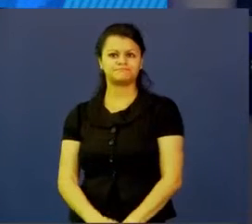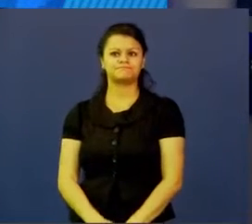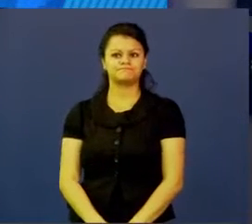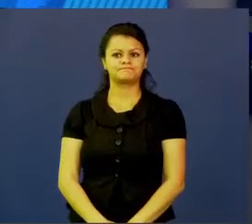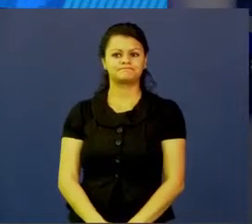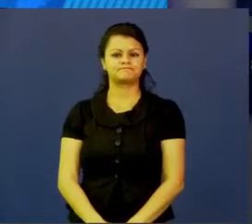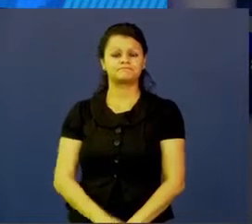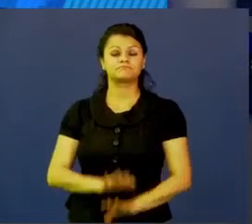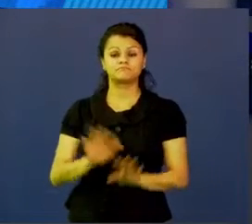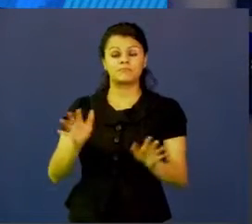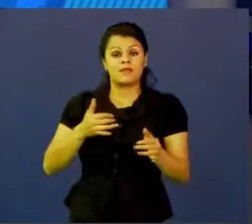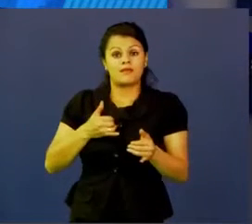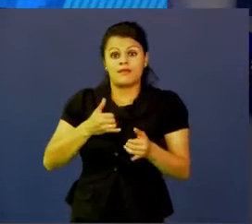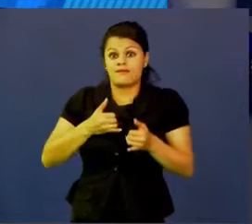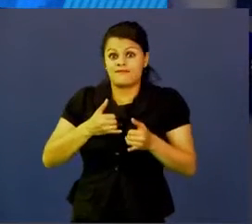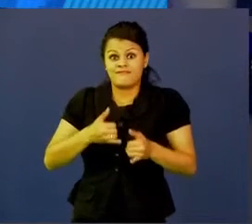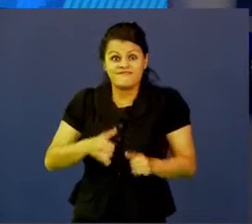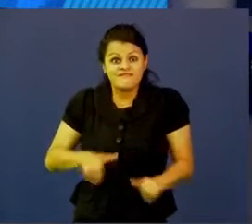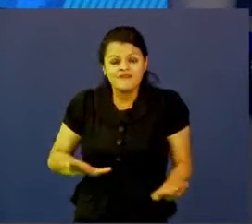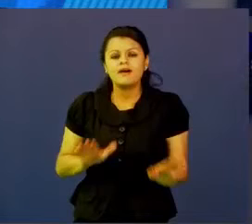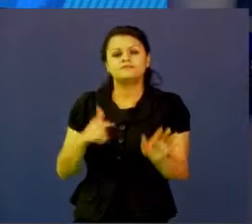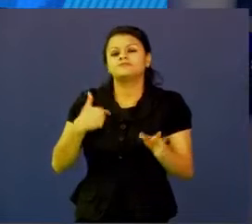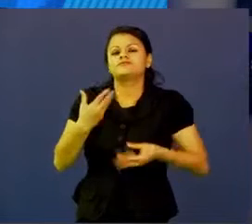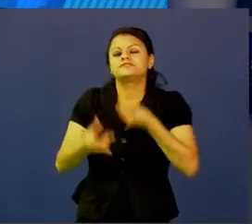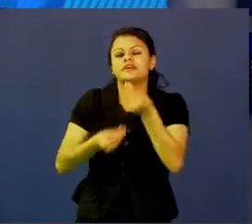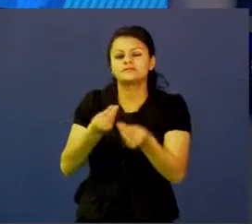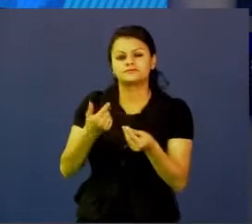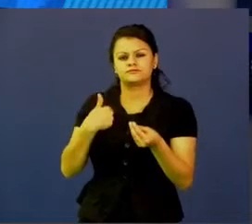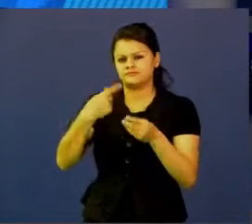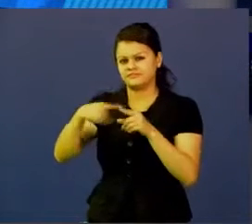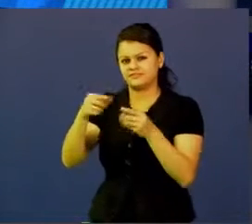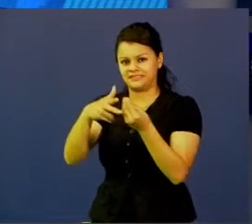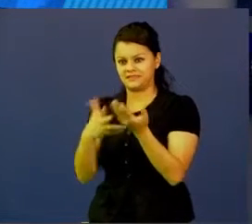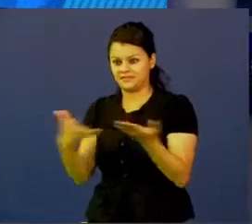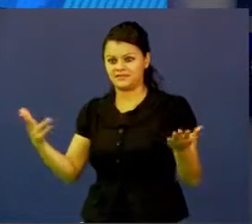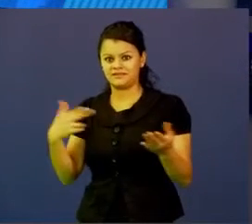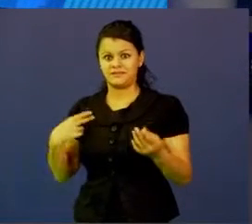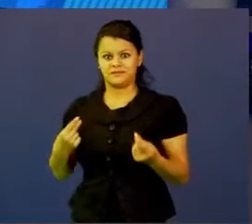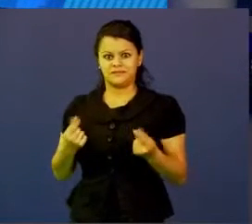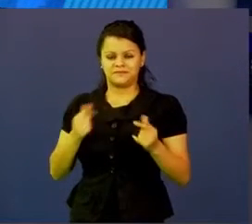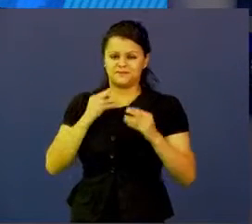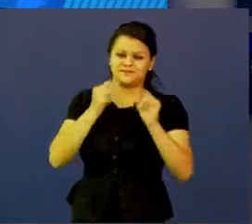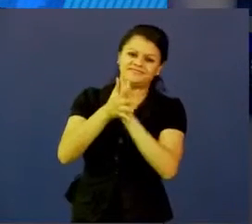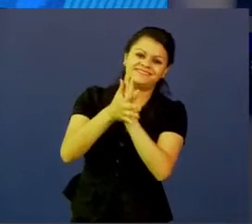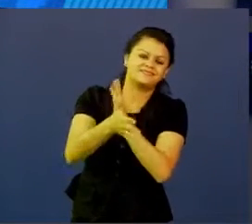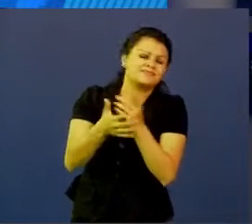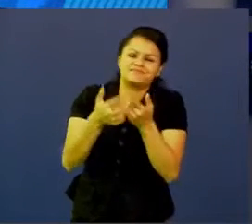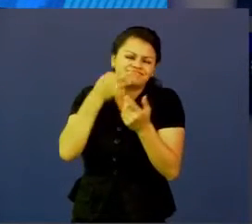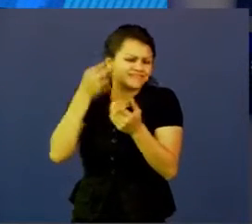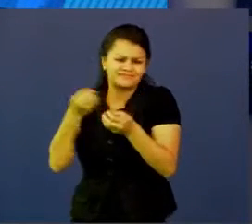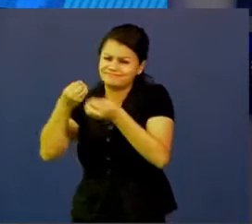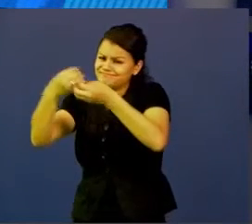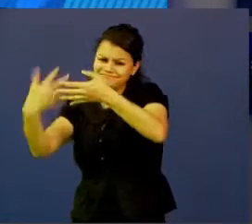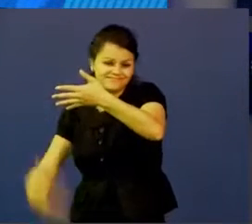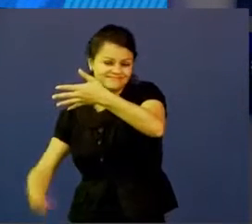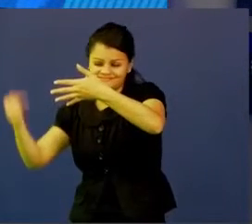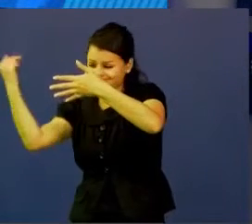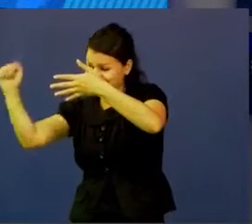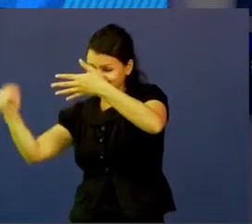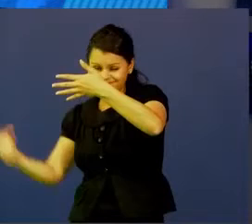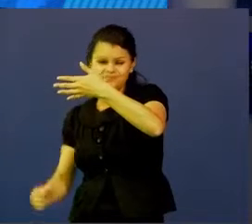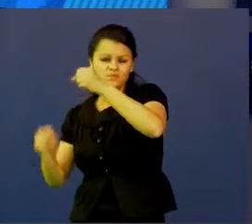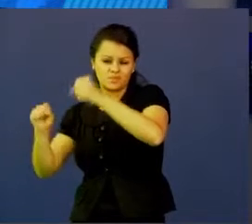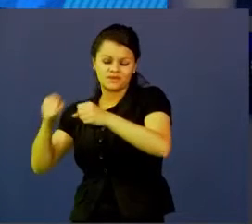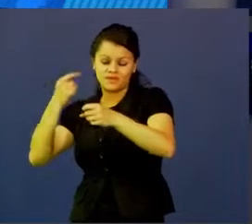Y al final, entonces yo lo que hago es con varias herramientas, acá estoy corriendo un poco, pero tenemos varias herramientas para generar ese